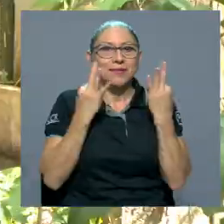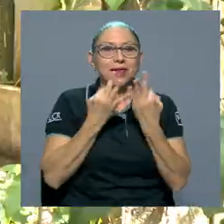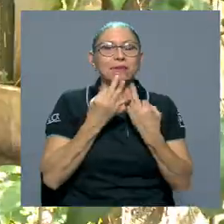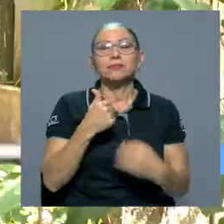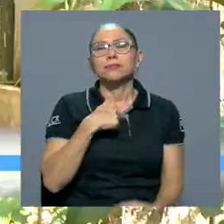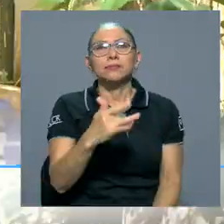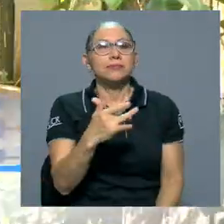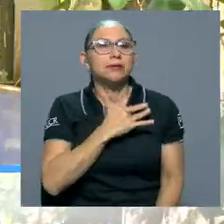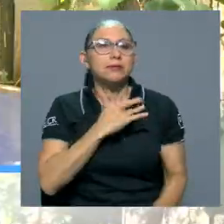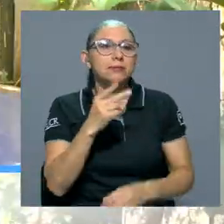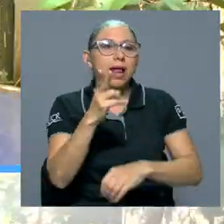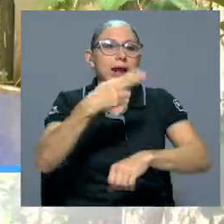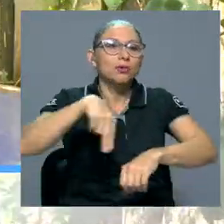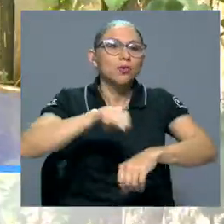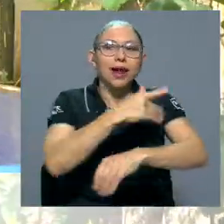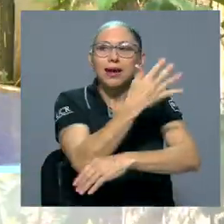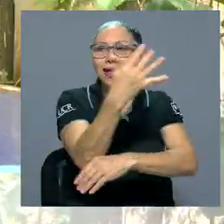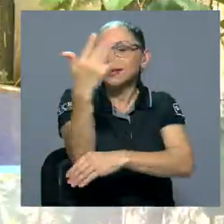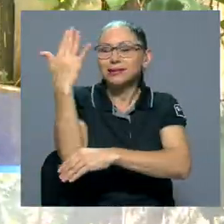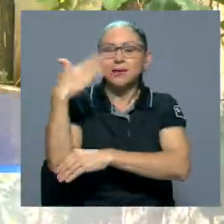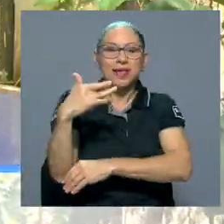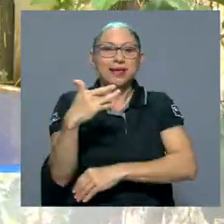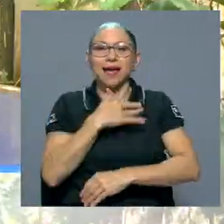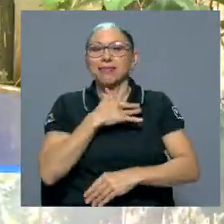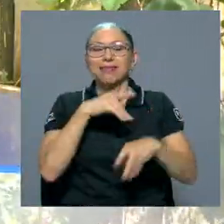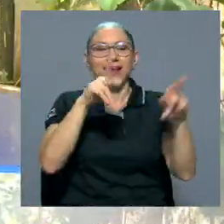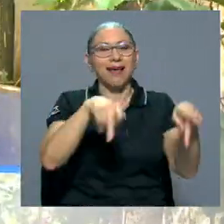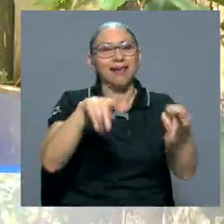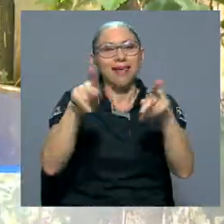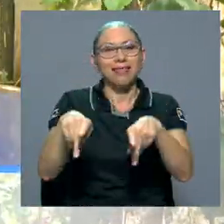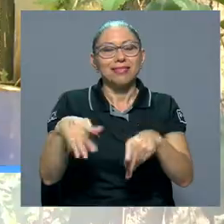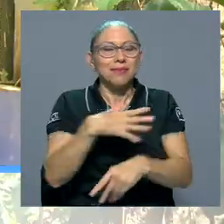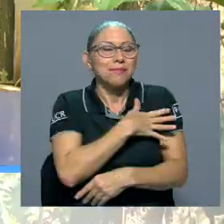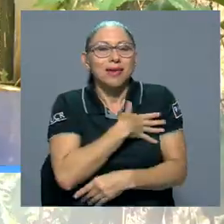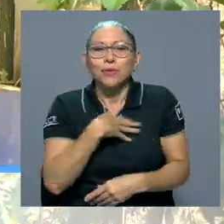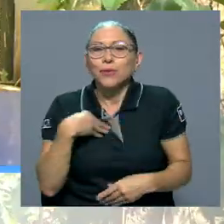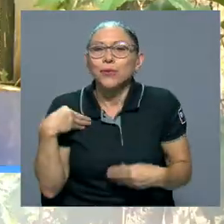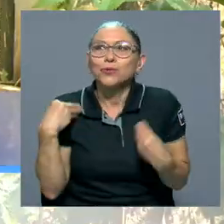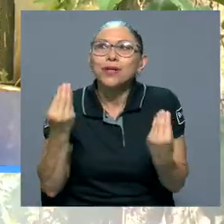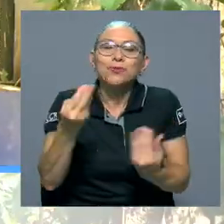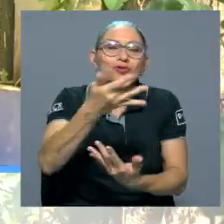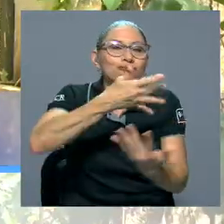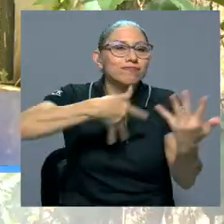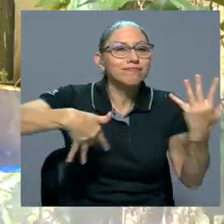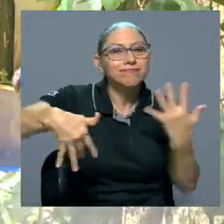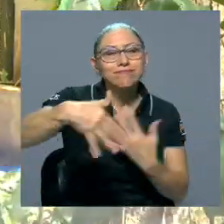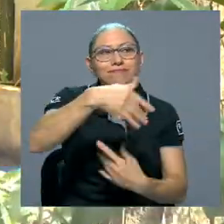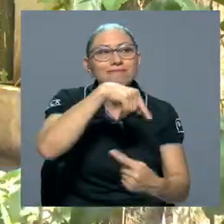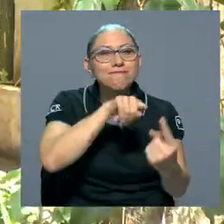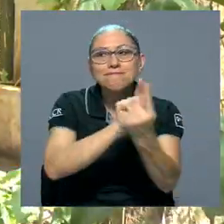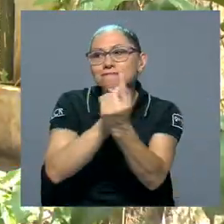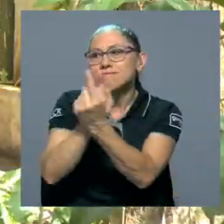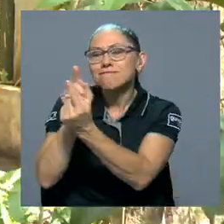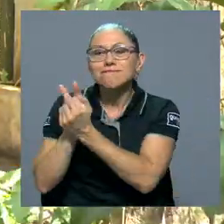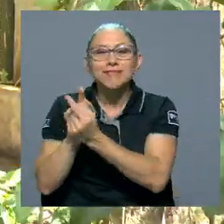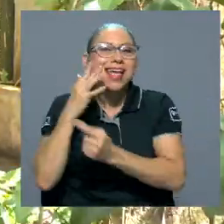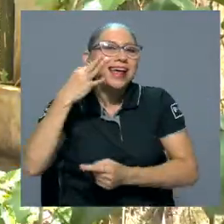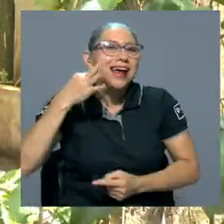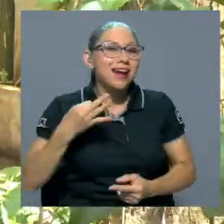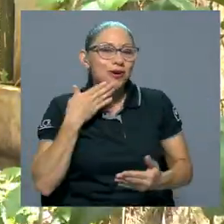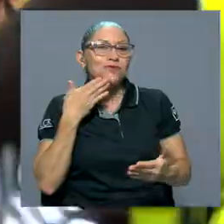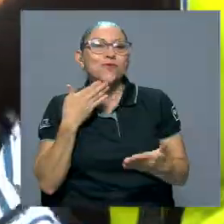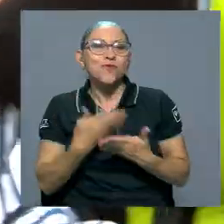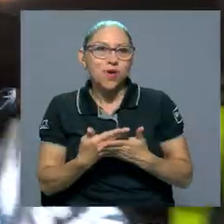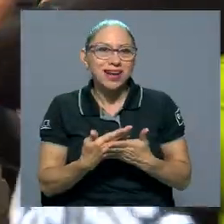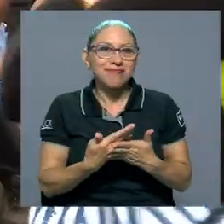Me encanta la naturaleza, me encanta la gente. Me gusta mucho la interacción. Creo que es muy